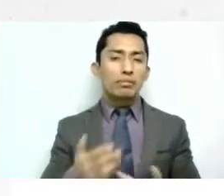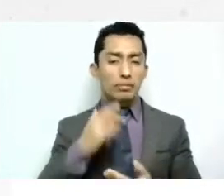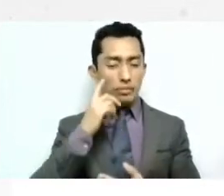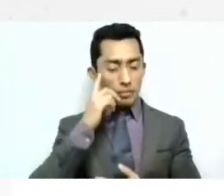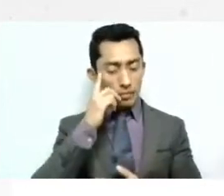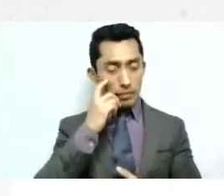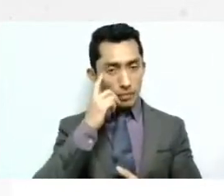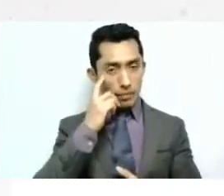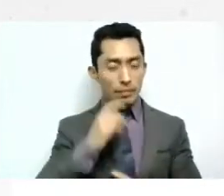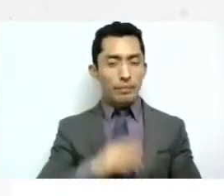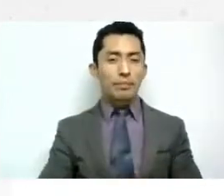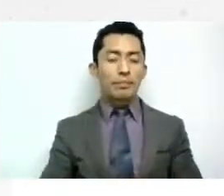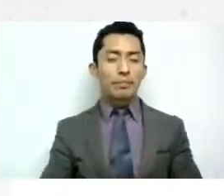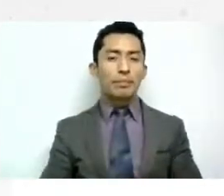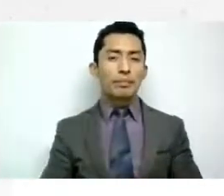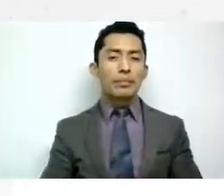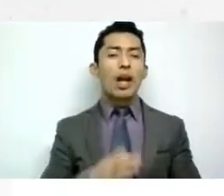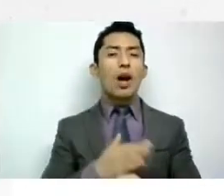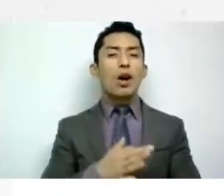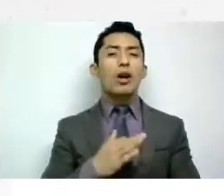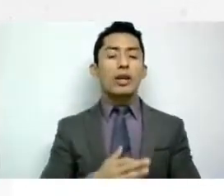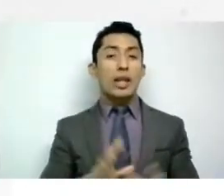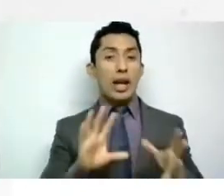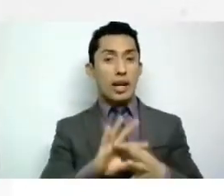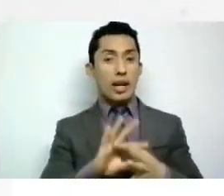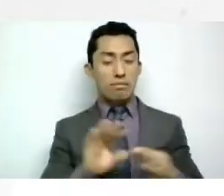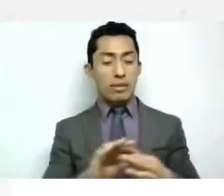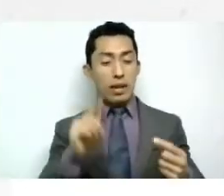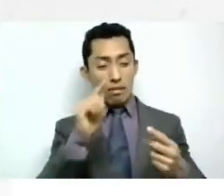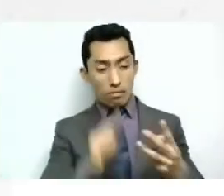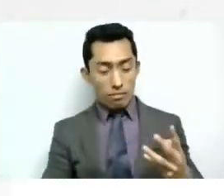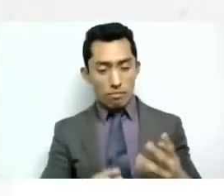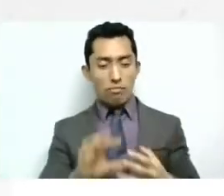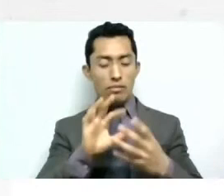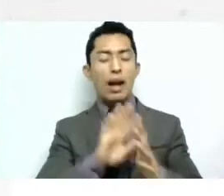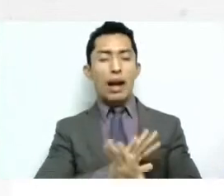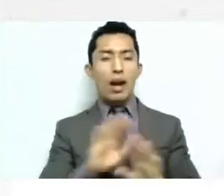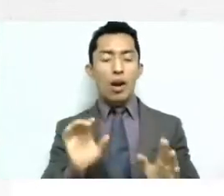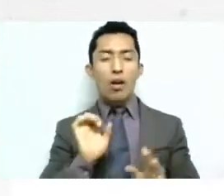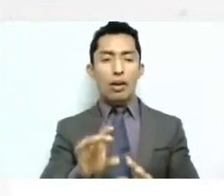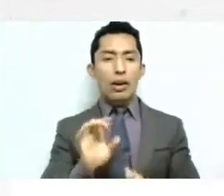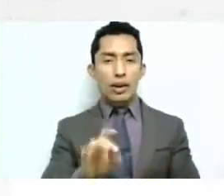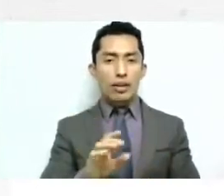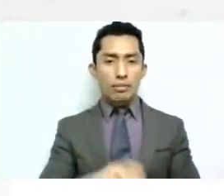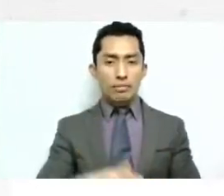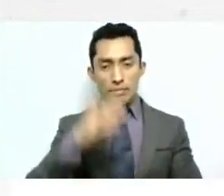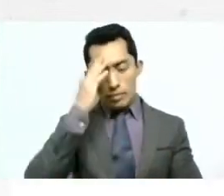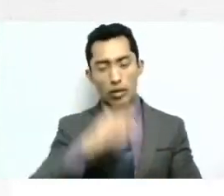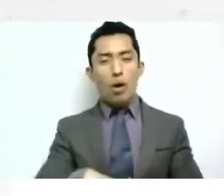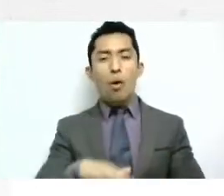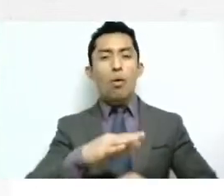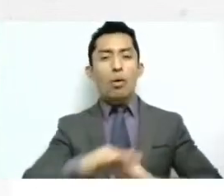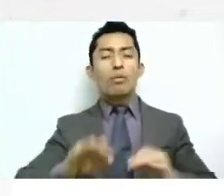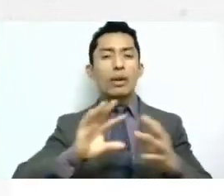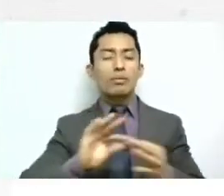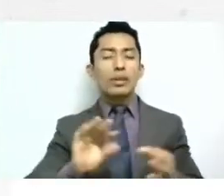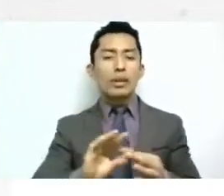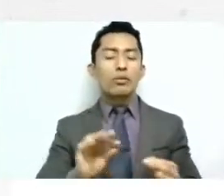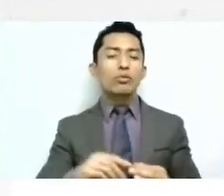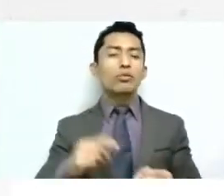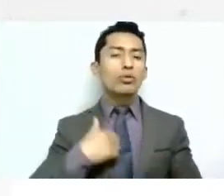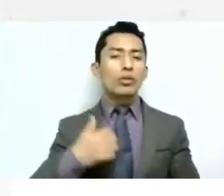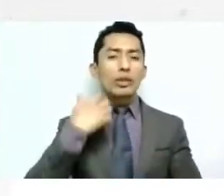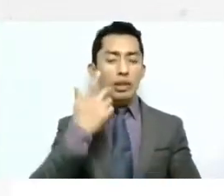voy a unir todas estas tareas que tenemos para dejarles digamos la última palabra a ustedes solo quisiera decir un